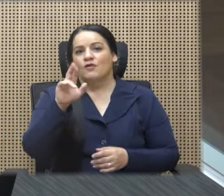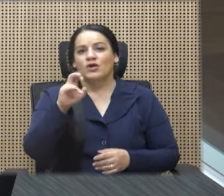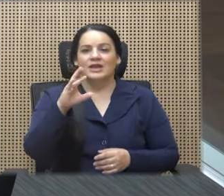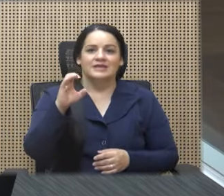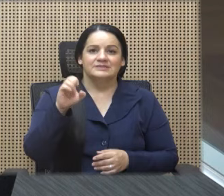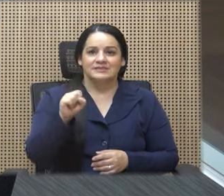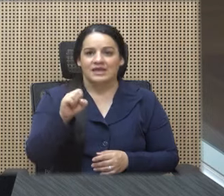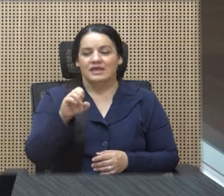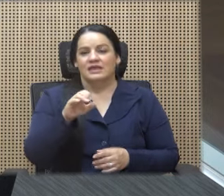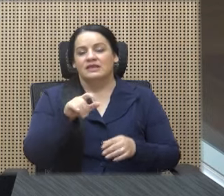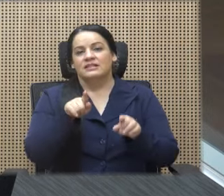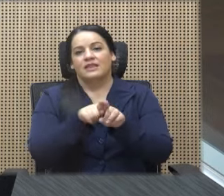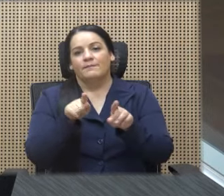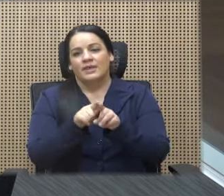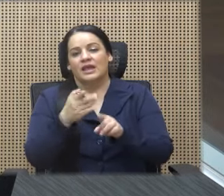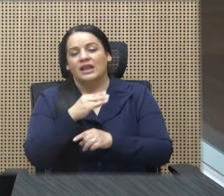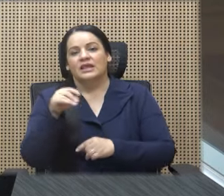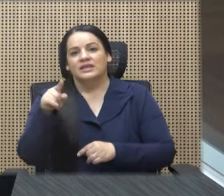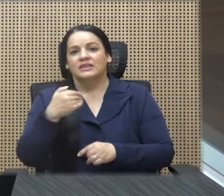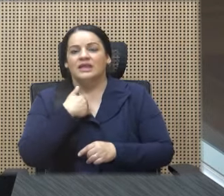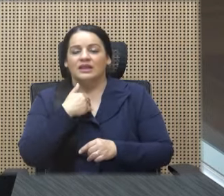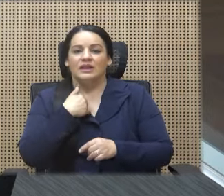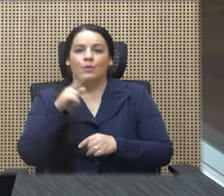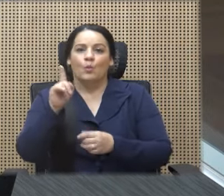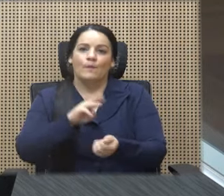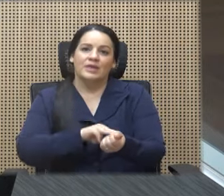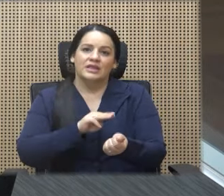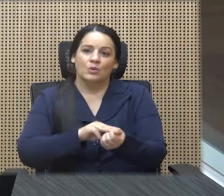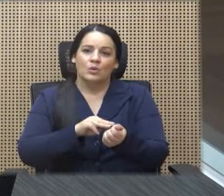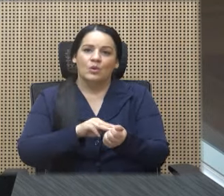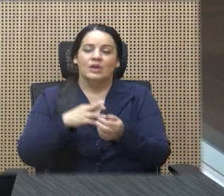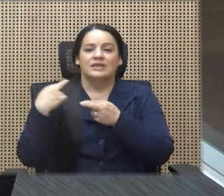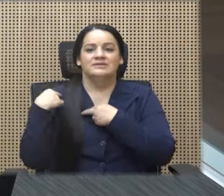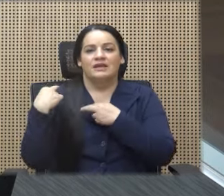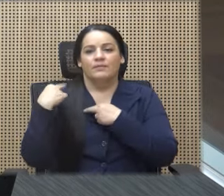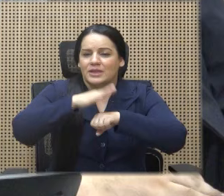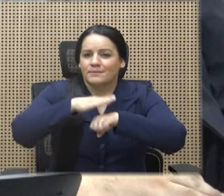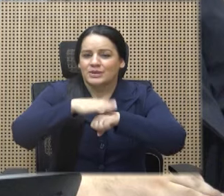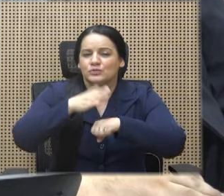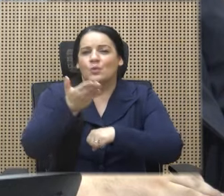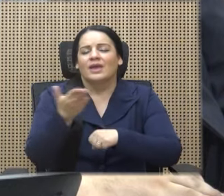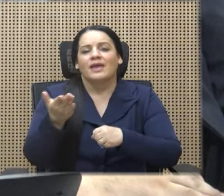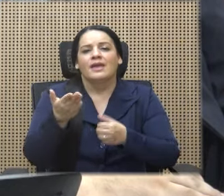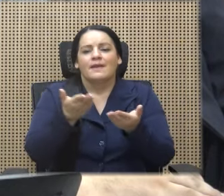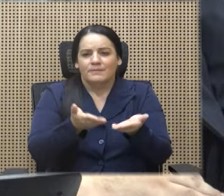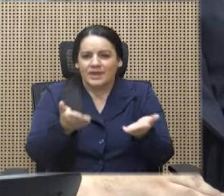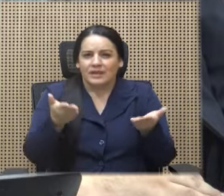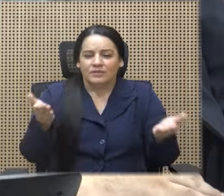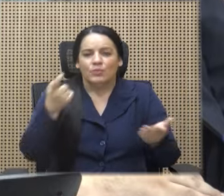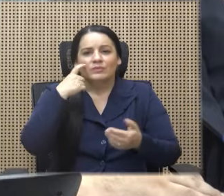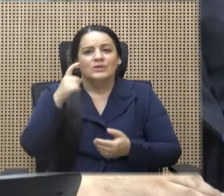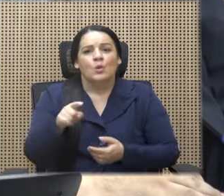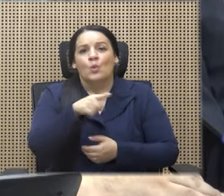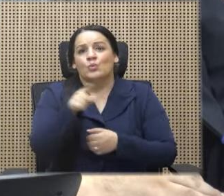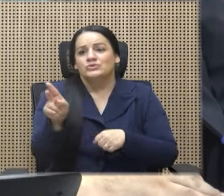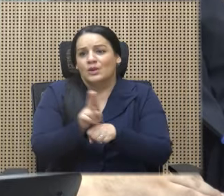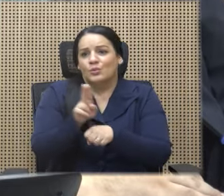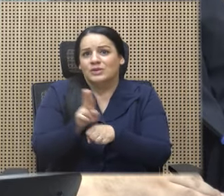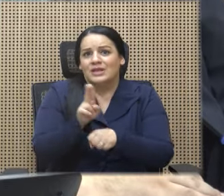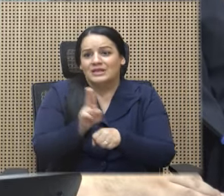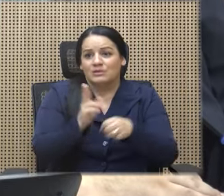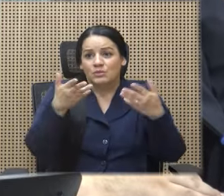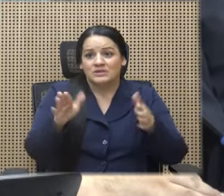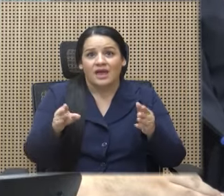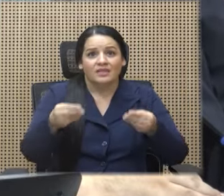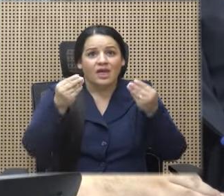en medicina forense a la que puede tener un médico que se encarga justamente la prestación de atención. Priscila Vindas del Frente Amplio consultó